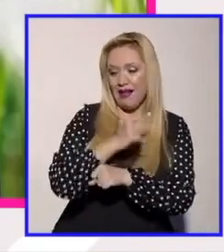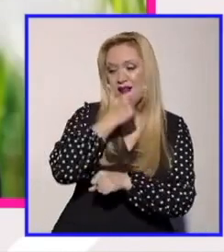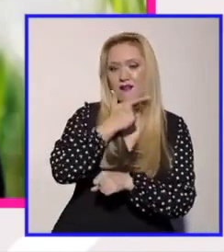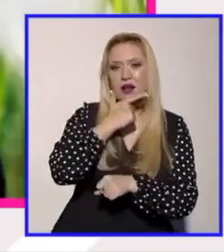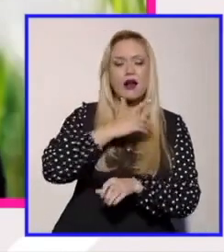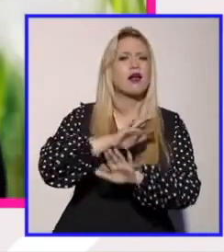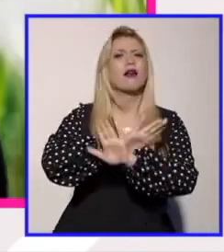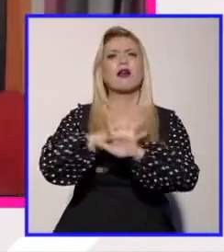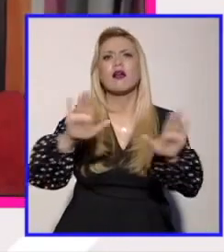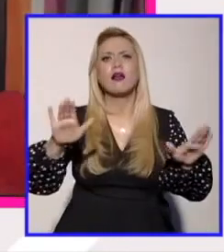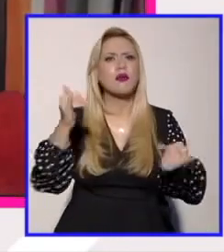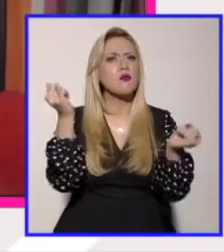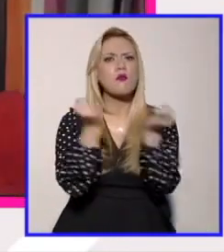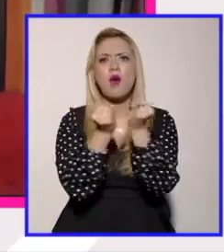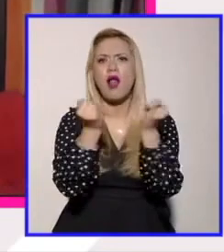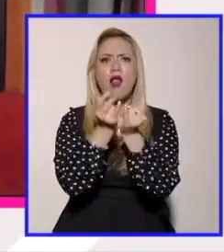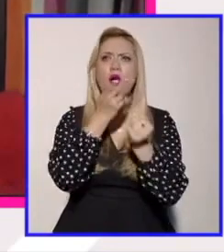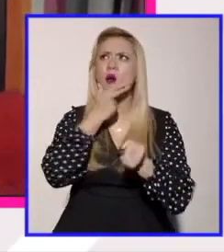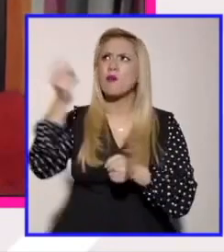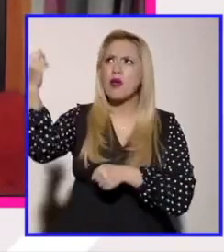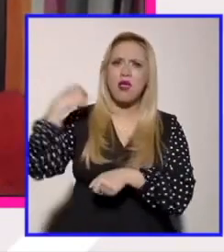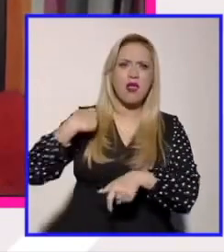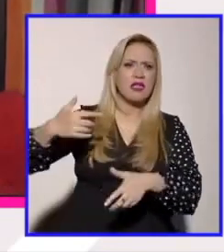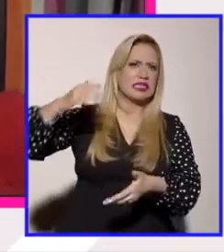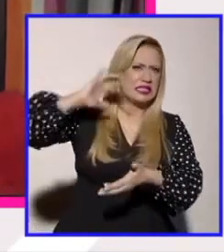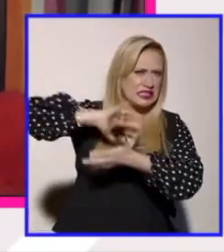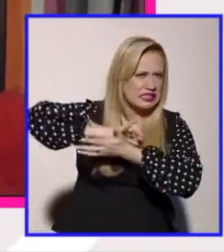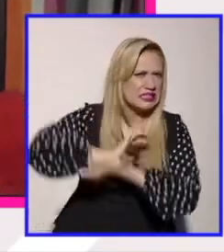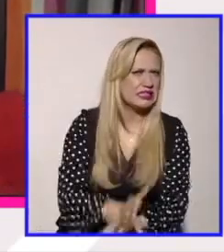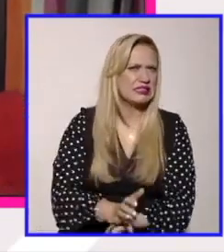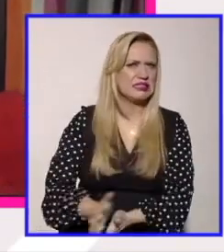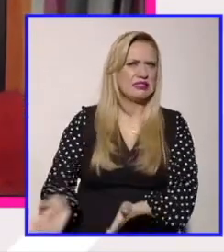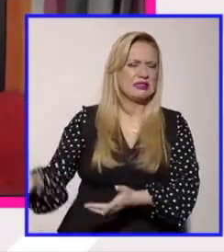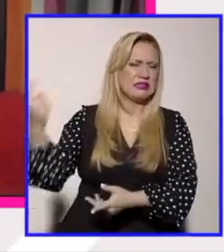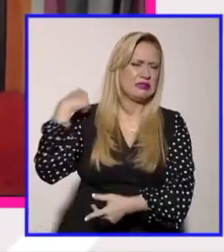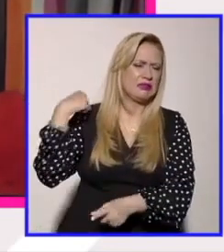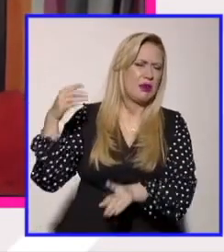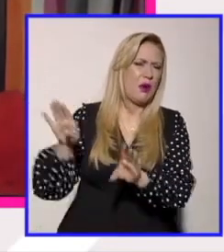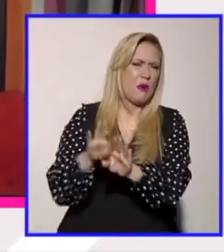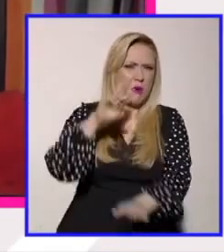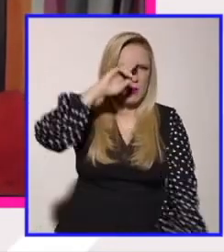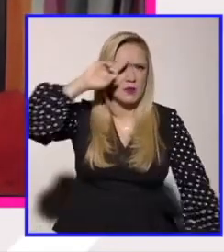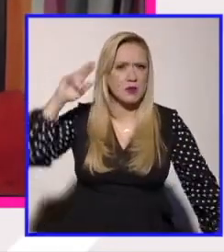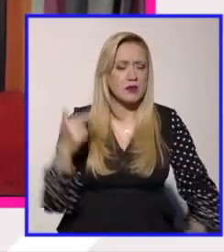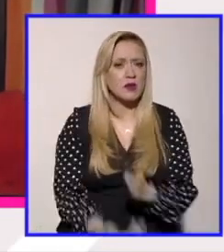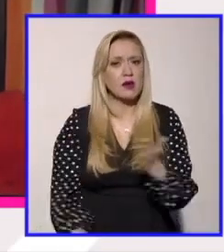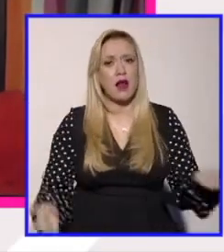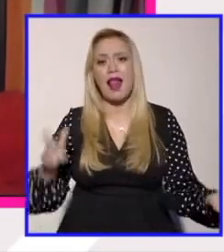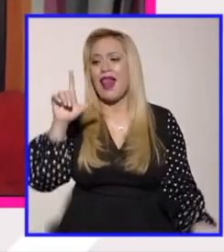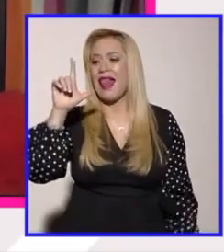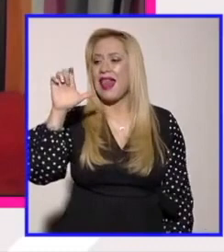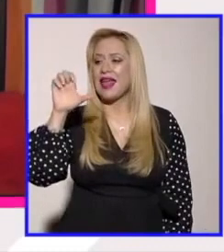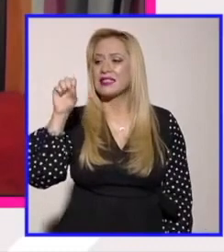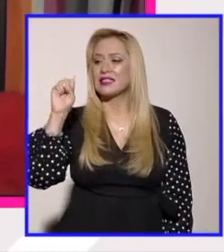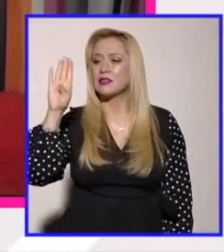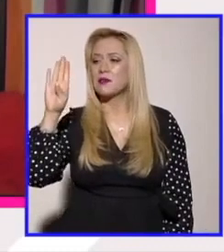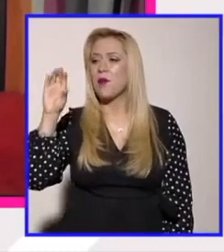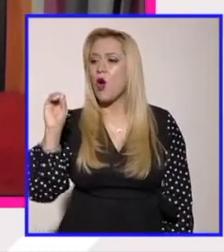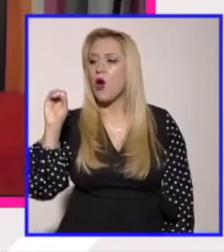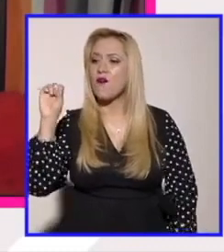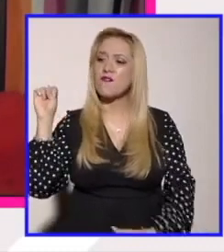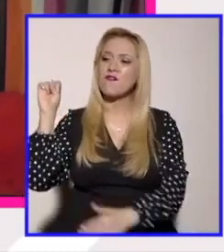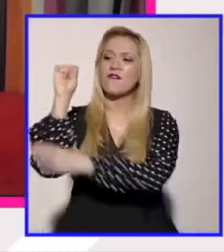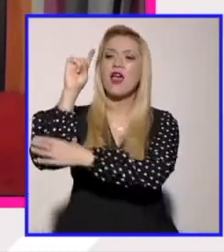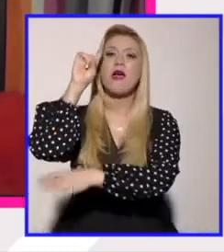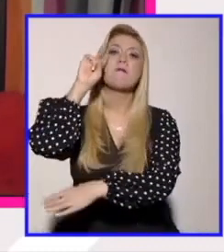patriarcado te alcanza y eso es algo que el lesbofeminismo nos hizo ver en ese sentido